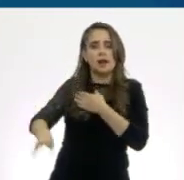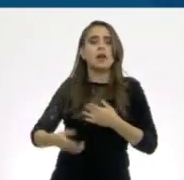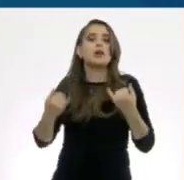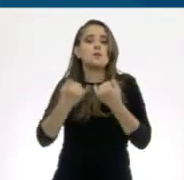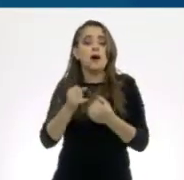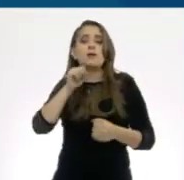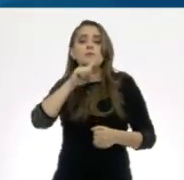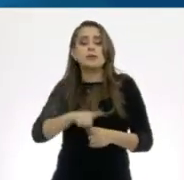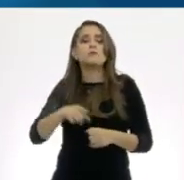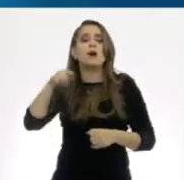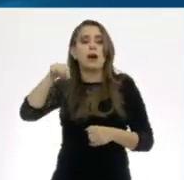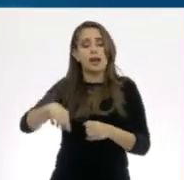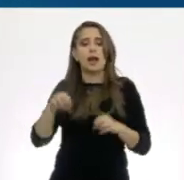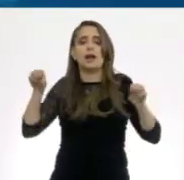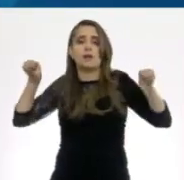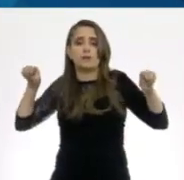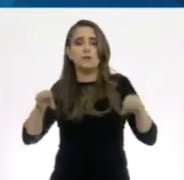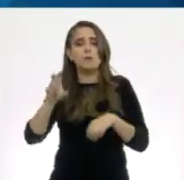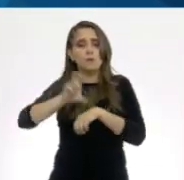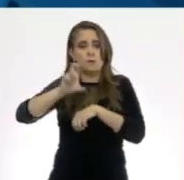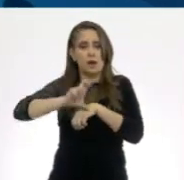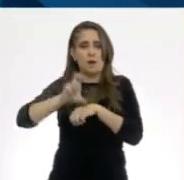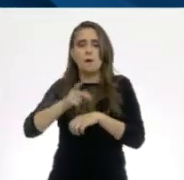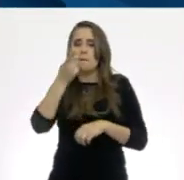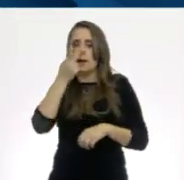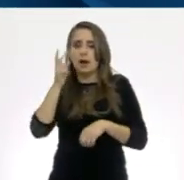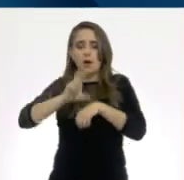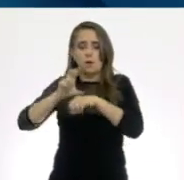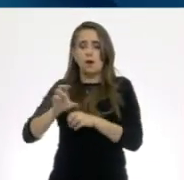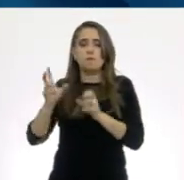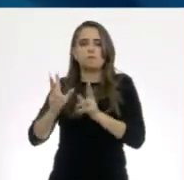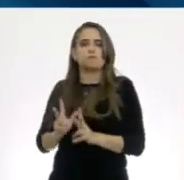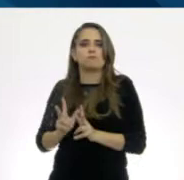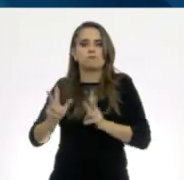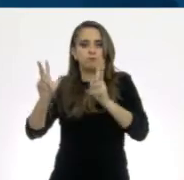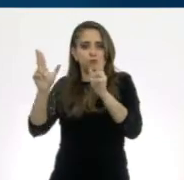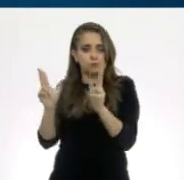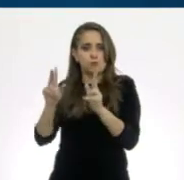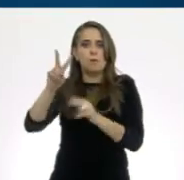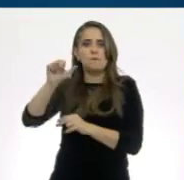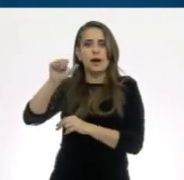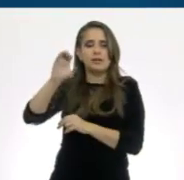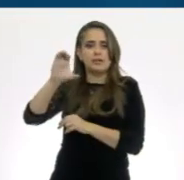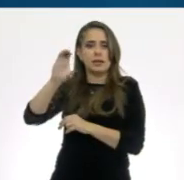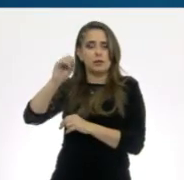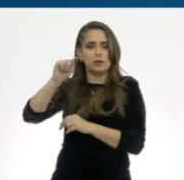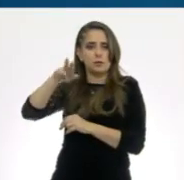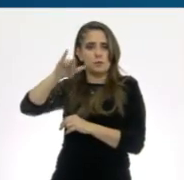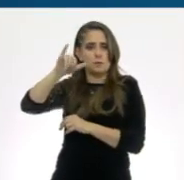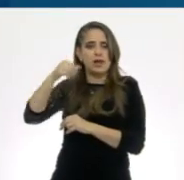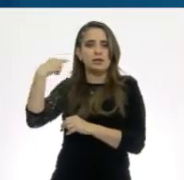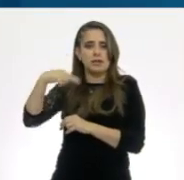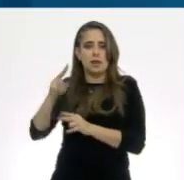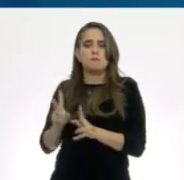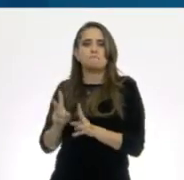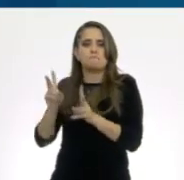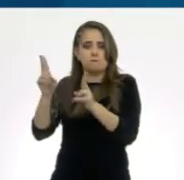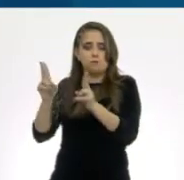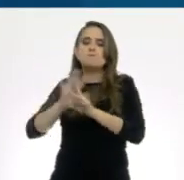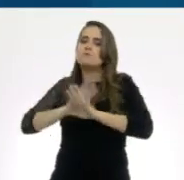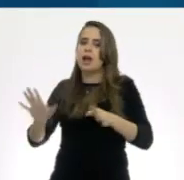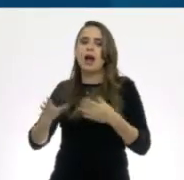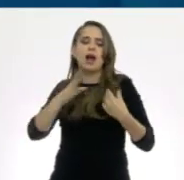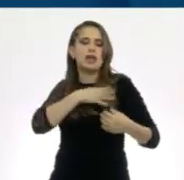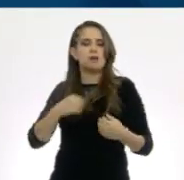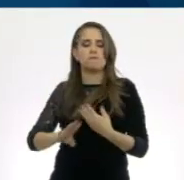los espermas desde los testículos para que estos no se encuentren en el semen eyaculado. El procedimiento no tiene ninguna repercusión en el